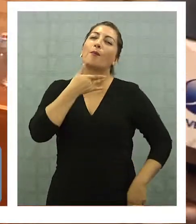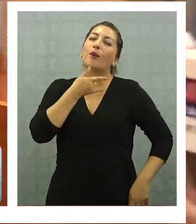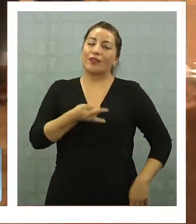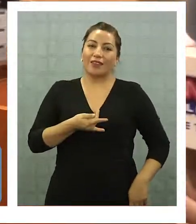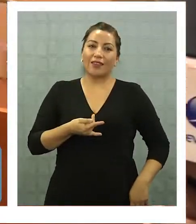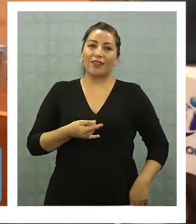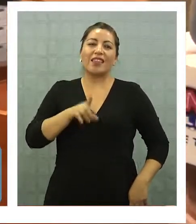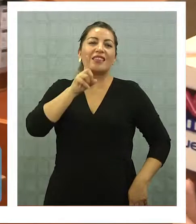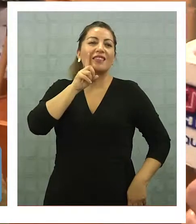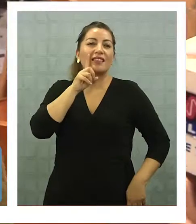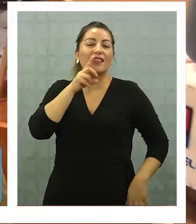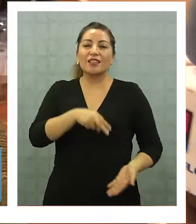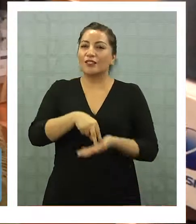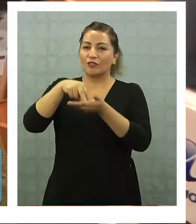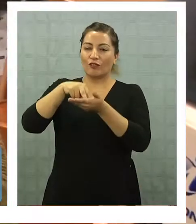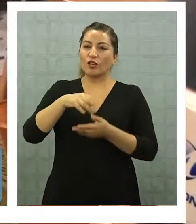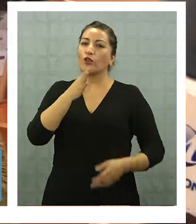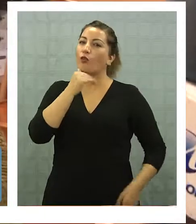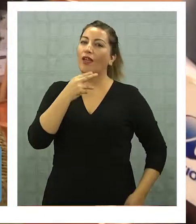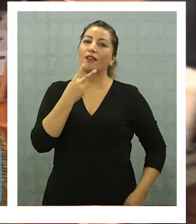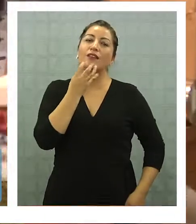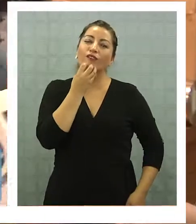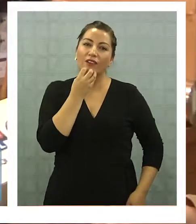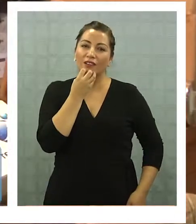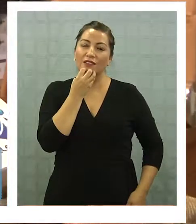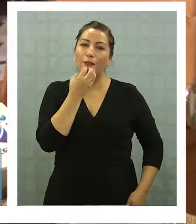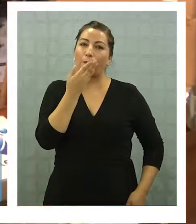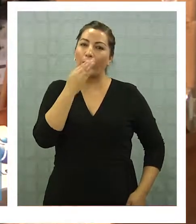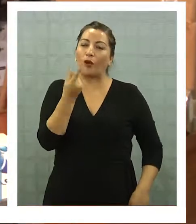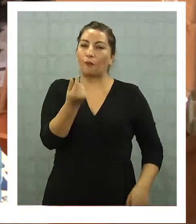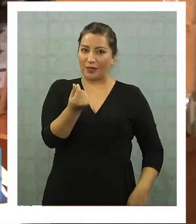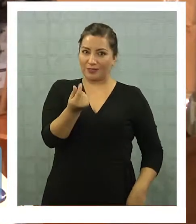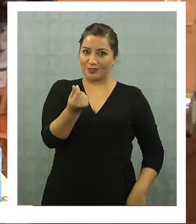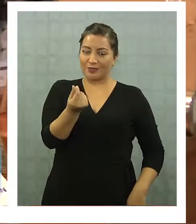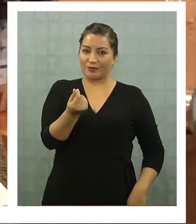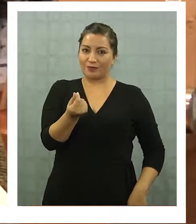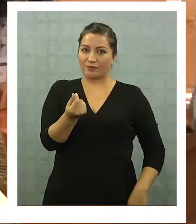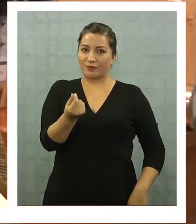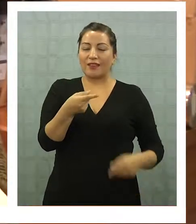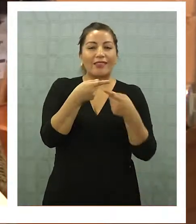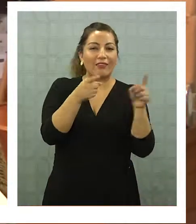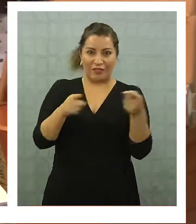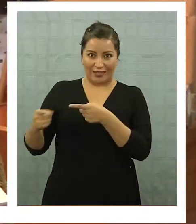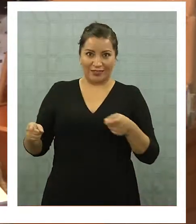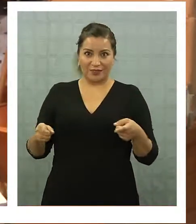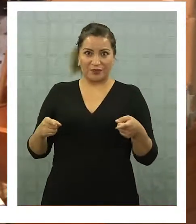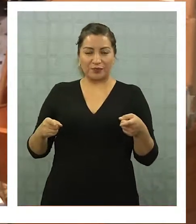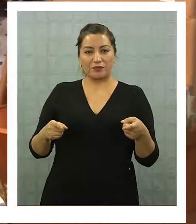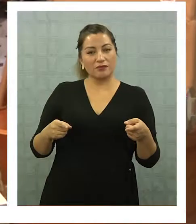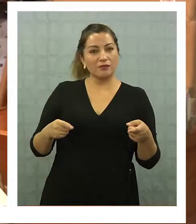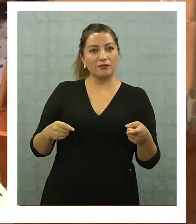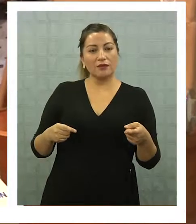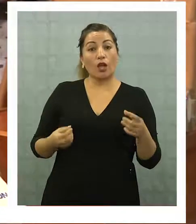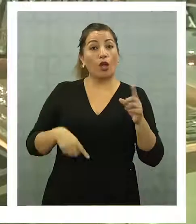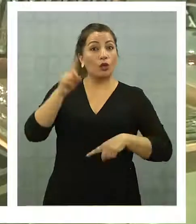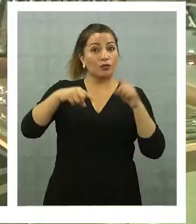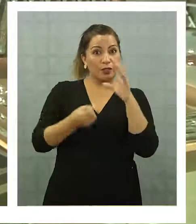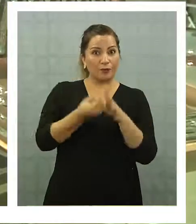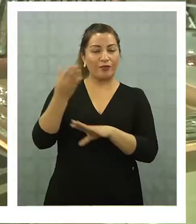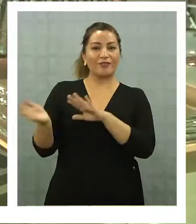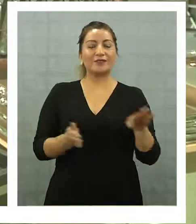ofrece software que tal vez no encuentre en Antofagasta? ¿Mejores precios, más variedad? ¿Mejores precios, variedad? Hay variedad, hay novedades.